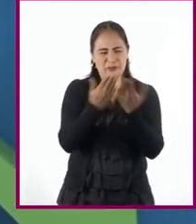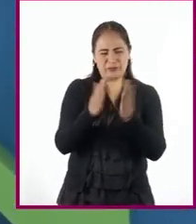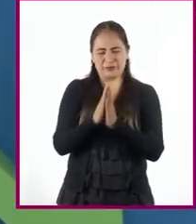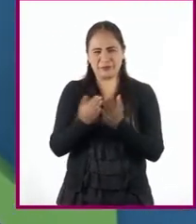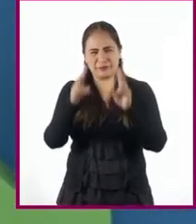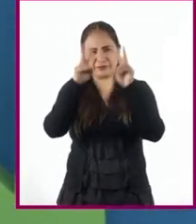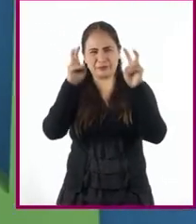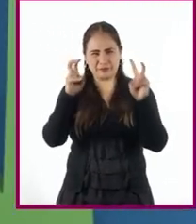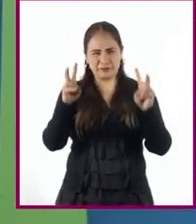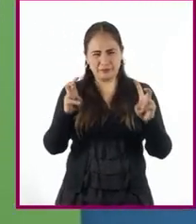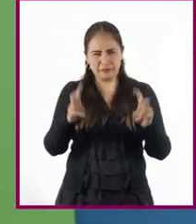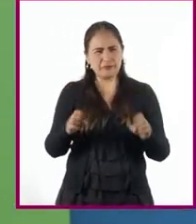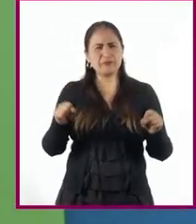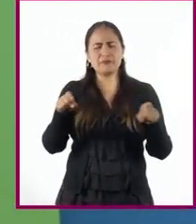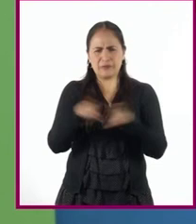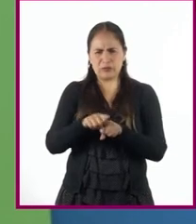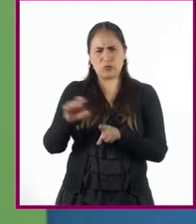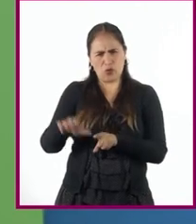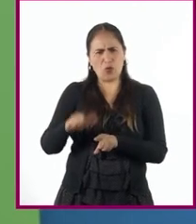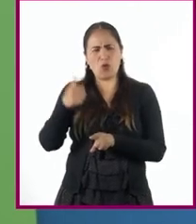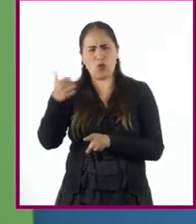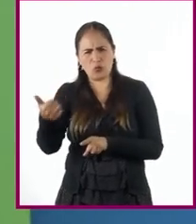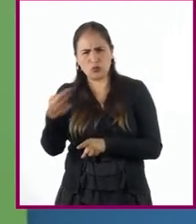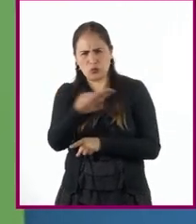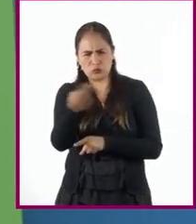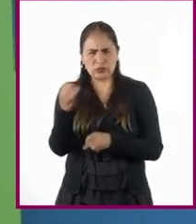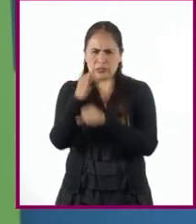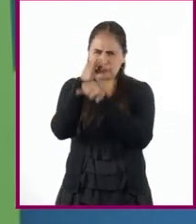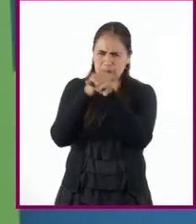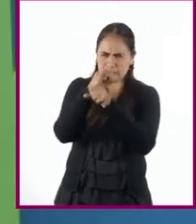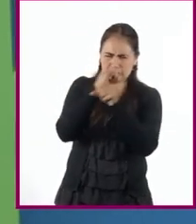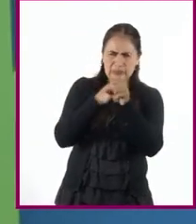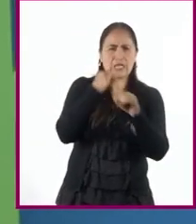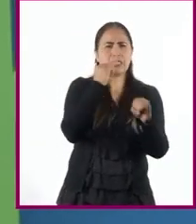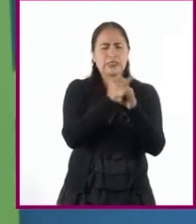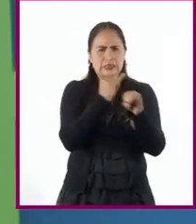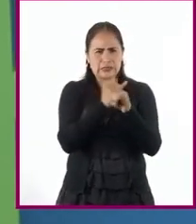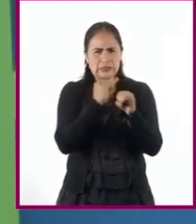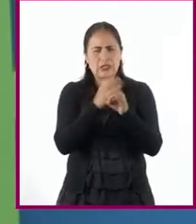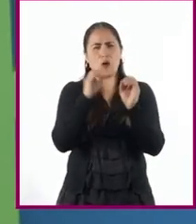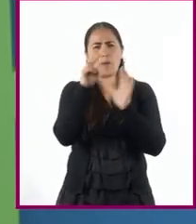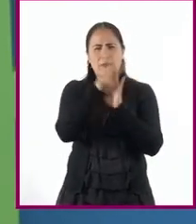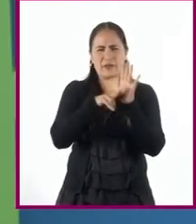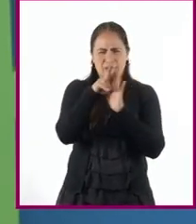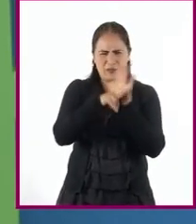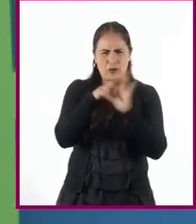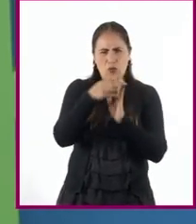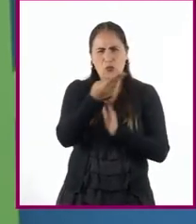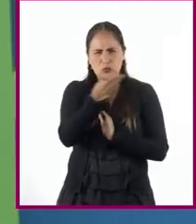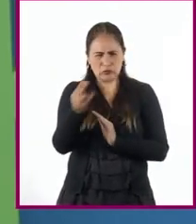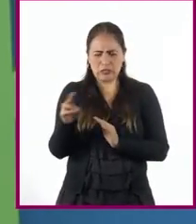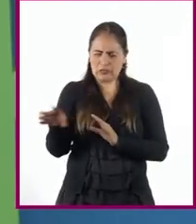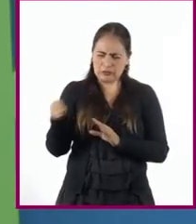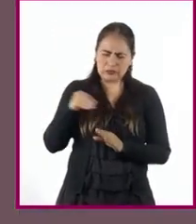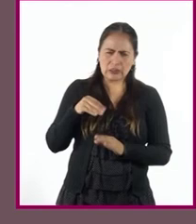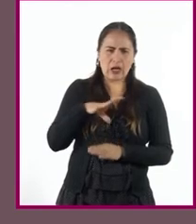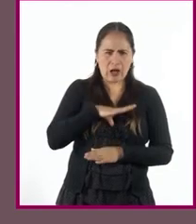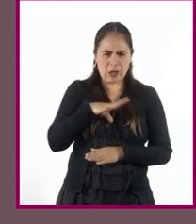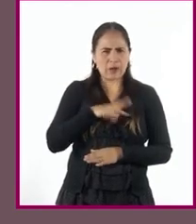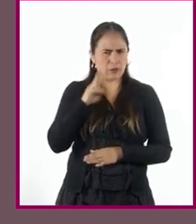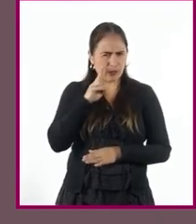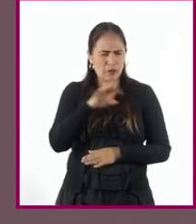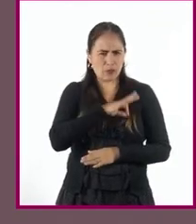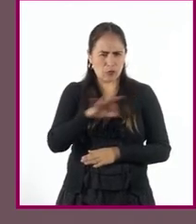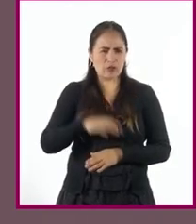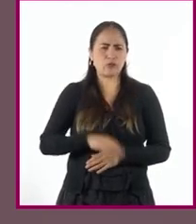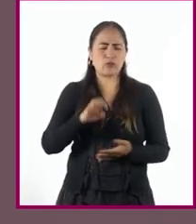pueden consultar otras fuentes bibliográficas, digitales o audiovisuales que tengan a la mano. Por ejemplo, el